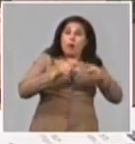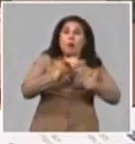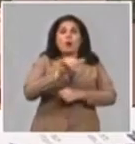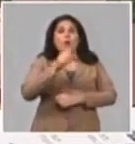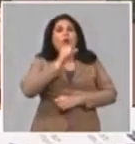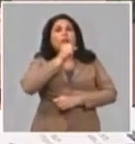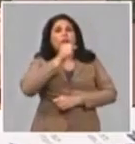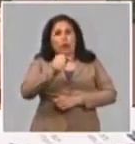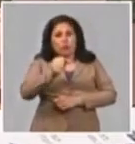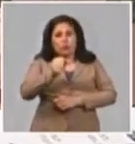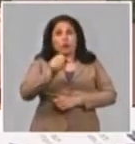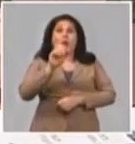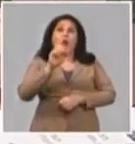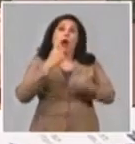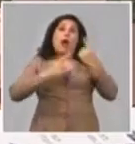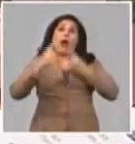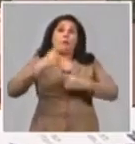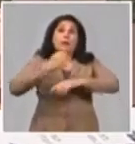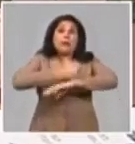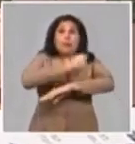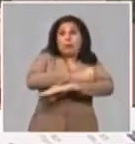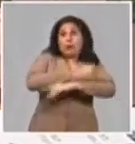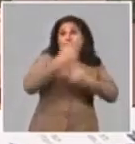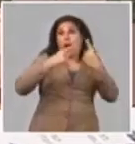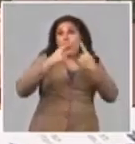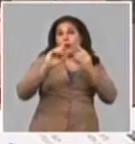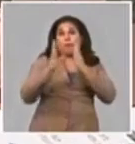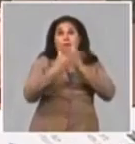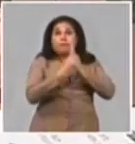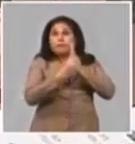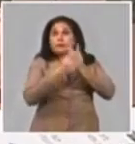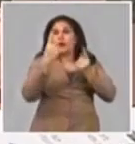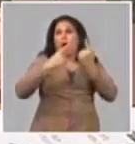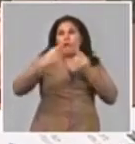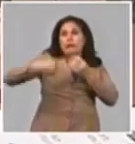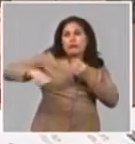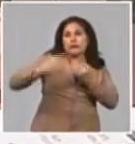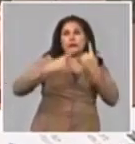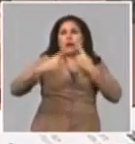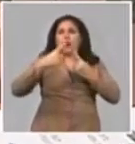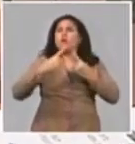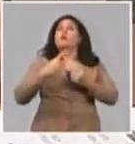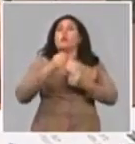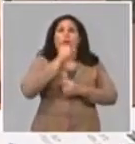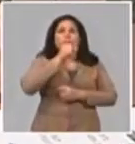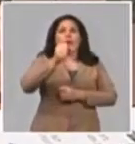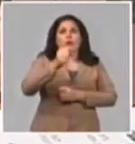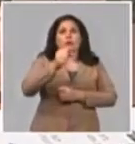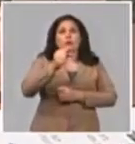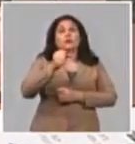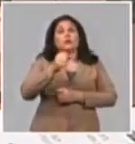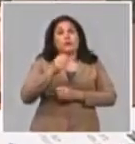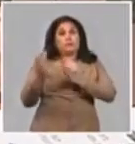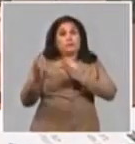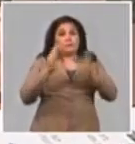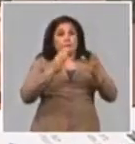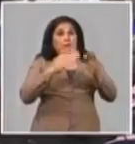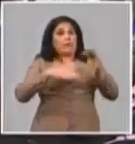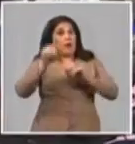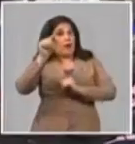de los hechos que ocurran con el tiro de agua en pipa nosotros tenemos un sistema de trabajo montado como decía la ministra también por las redes